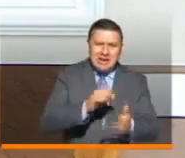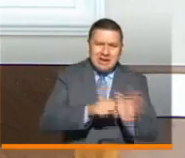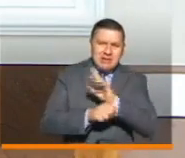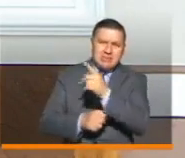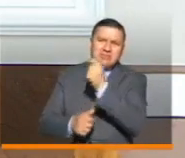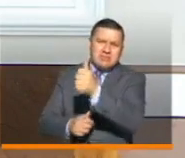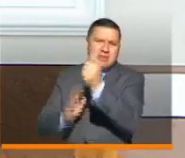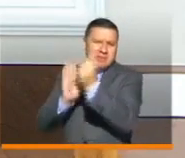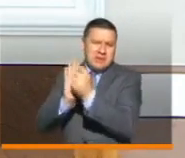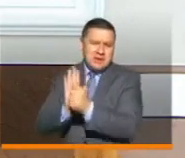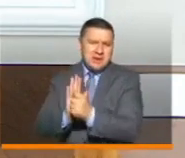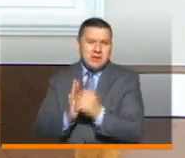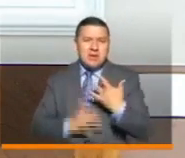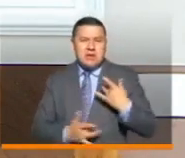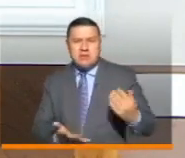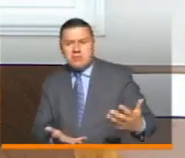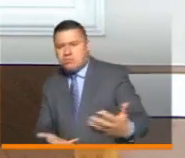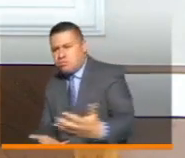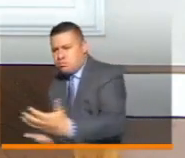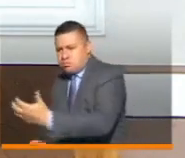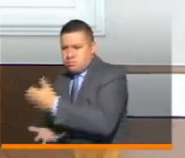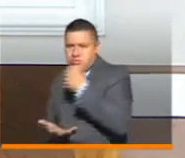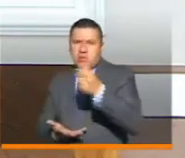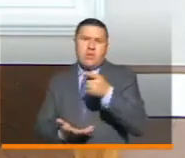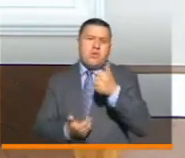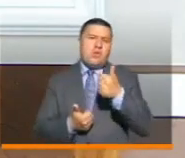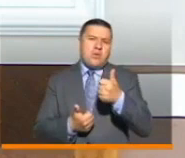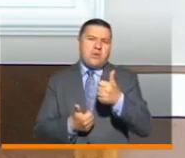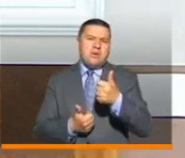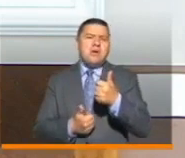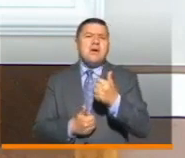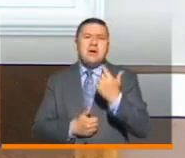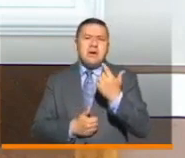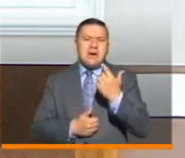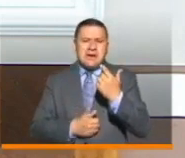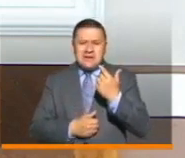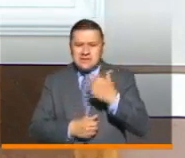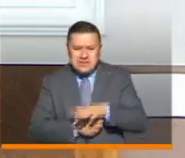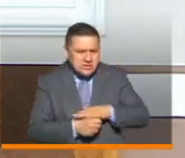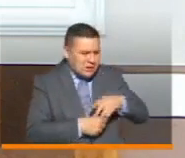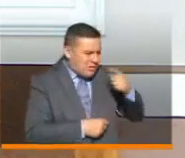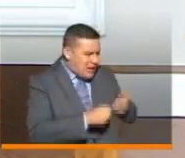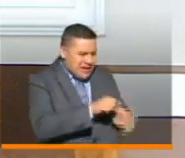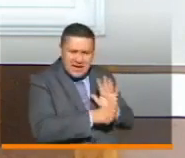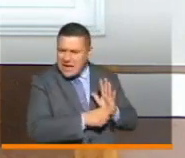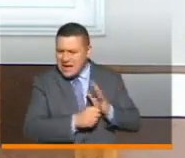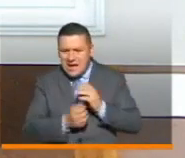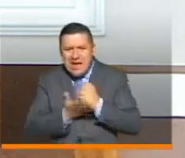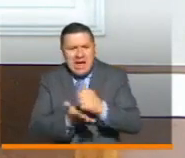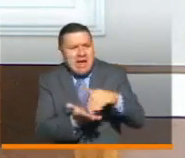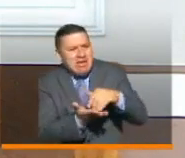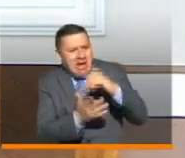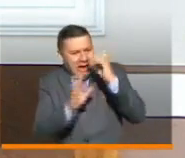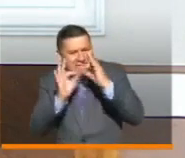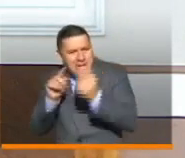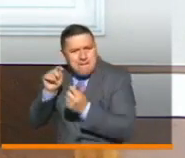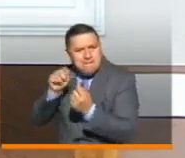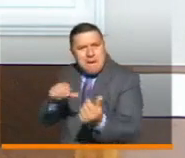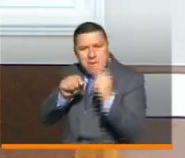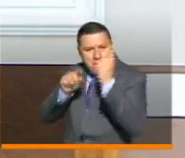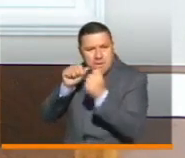y usted bien lo anotaba, ingreso solidario ha sido una herramienta que nació en esta pandemia para proteger a las familias más vulnerables de